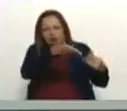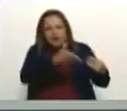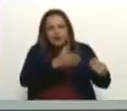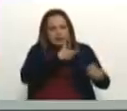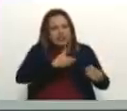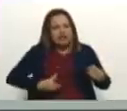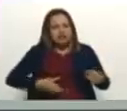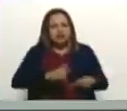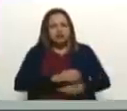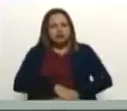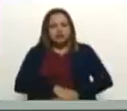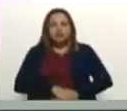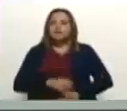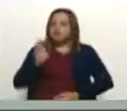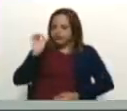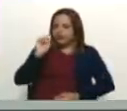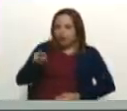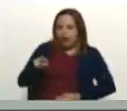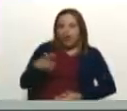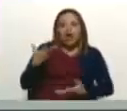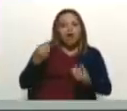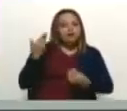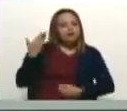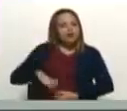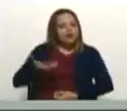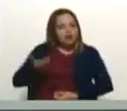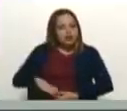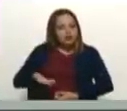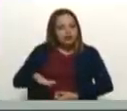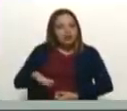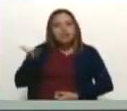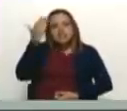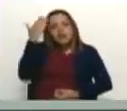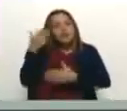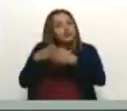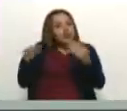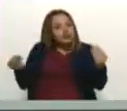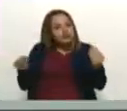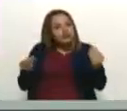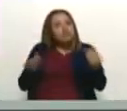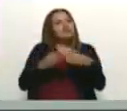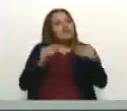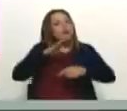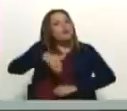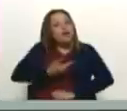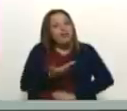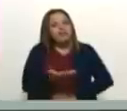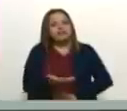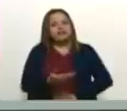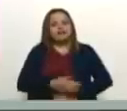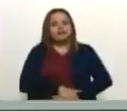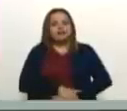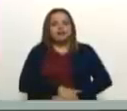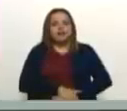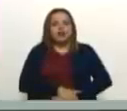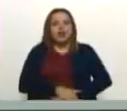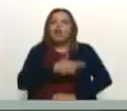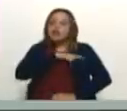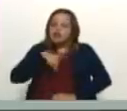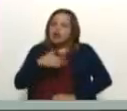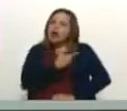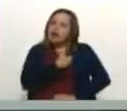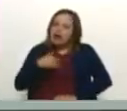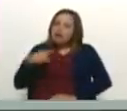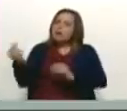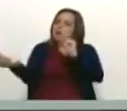es muy importante porque el que sabe todo, todo lo puede. Nosotros queremos dialogar,